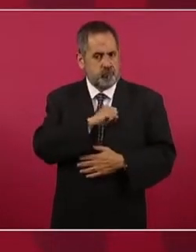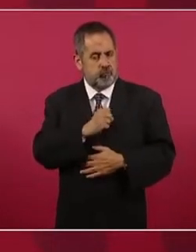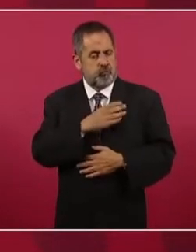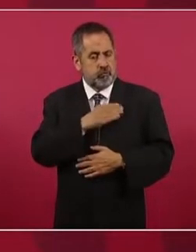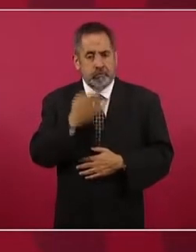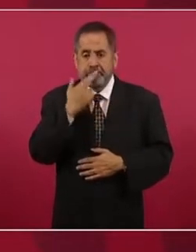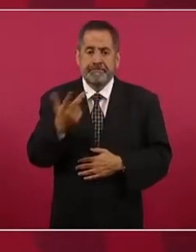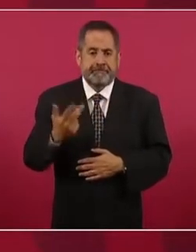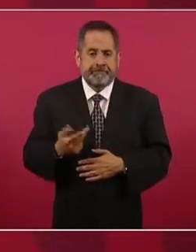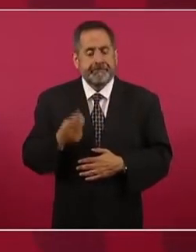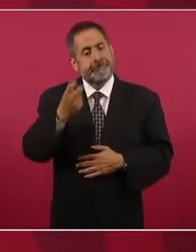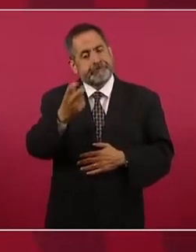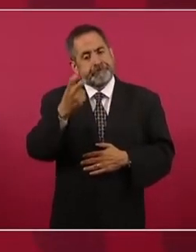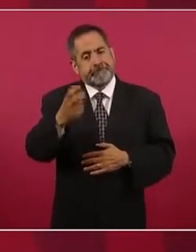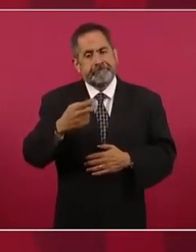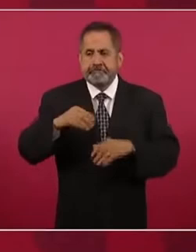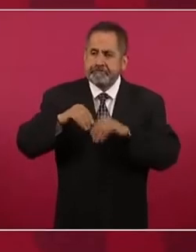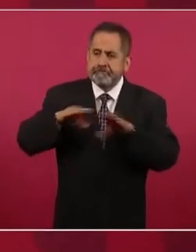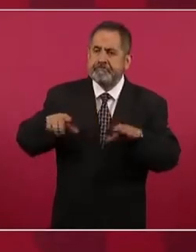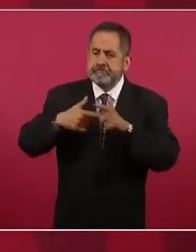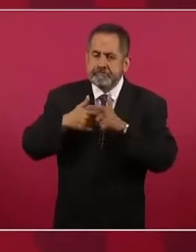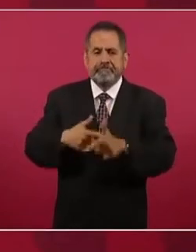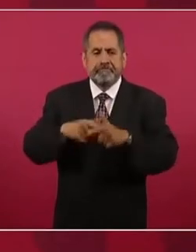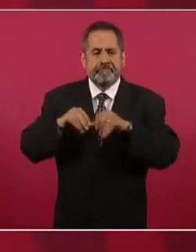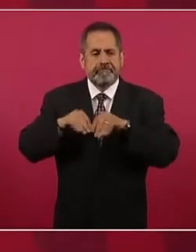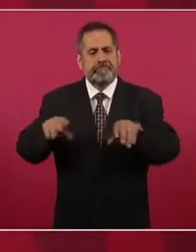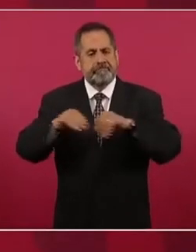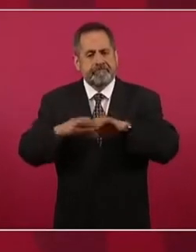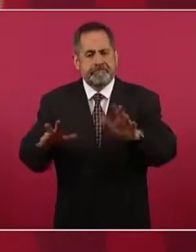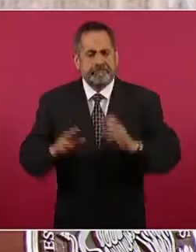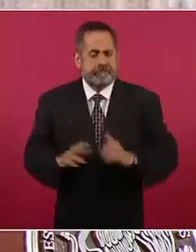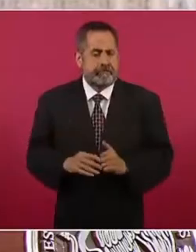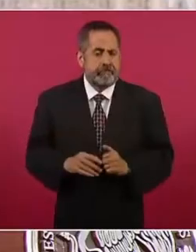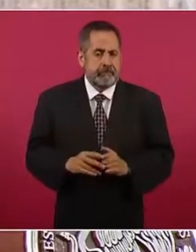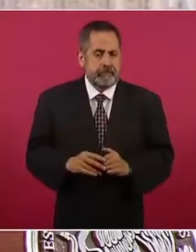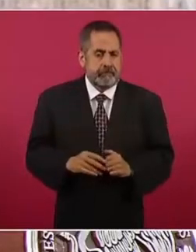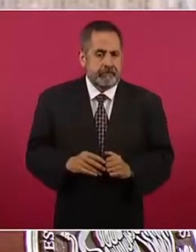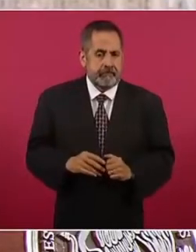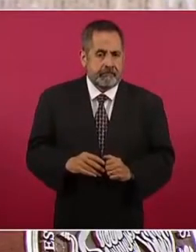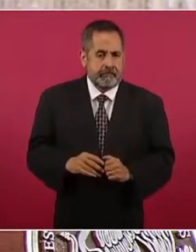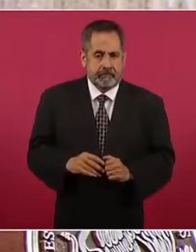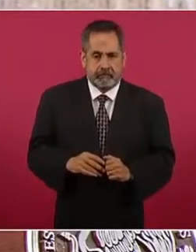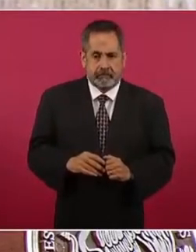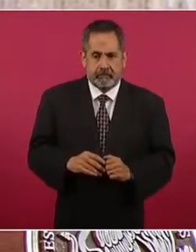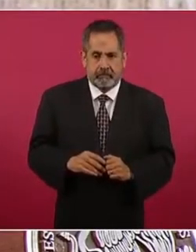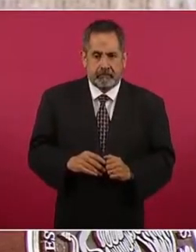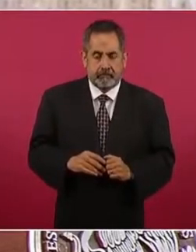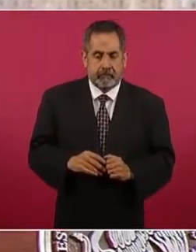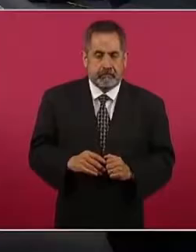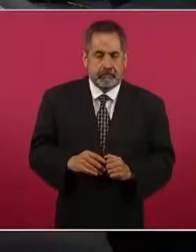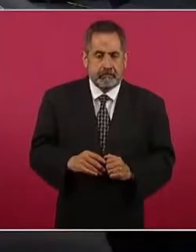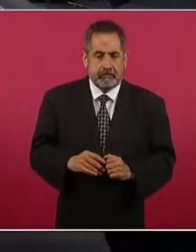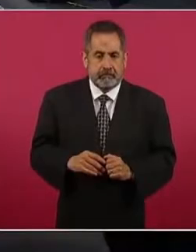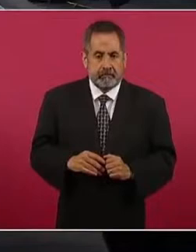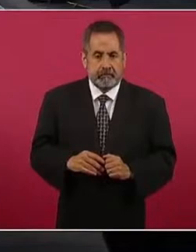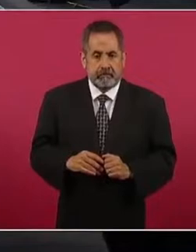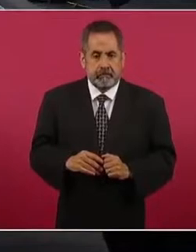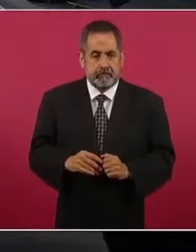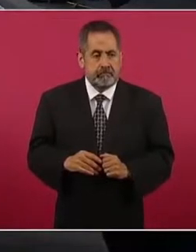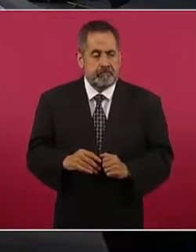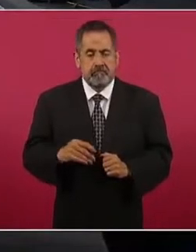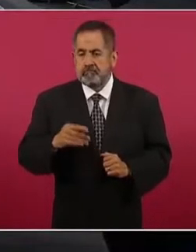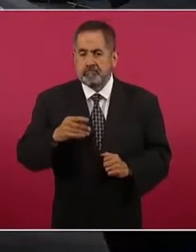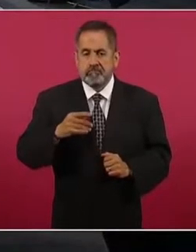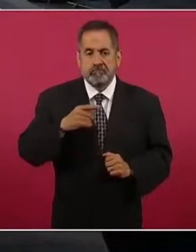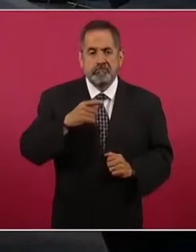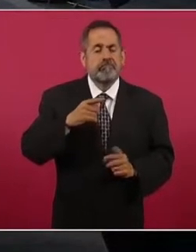Entonces, esto lo vamos a seguir haciendo. Y si se hizo un acuerdo en lo general